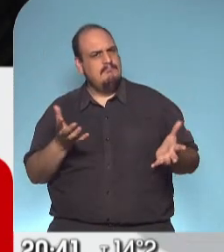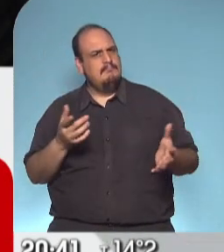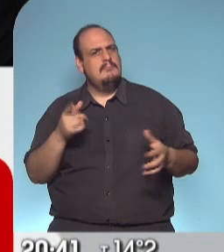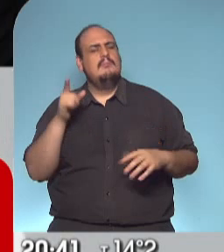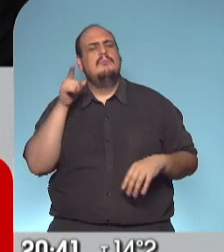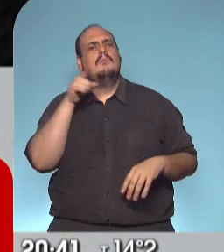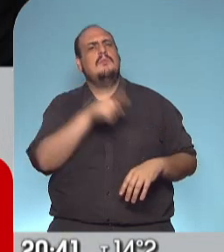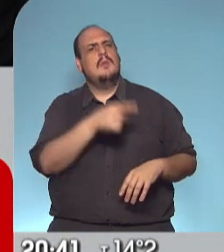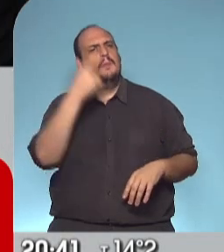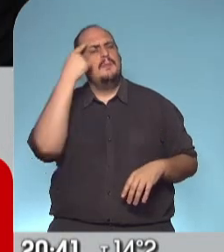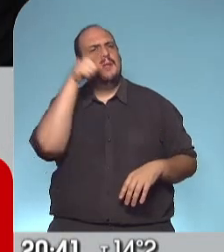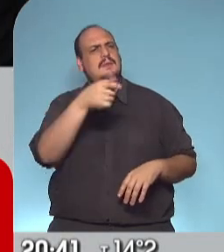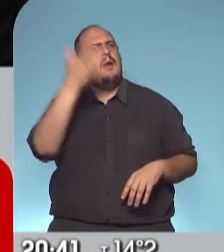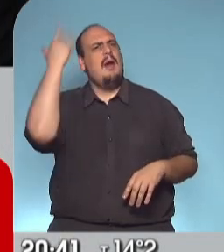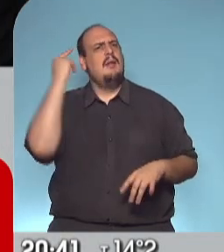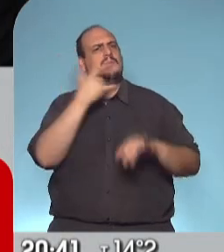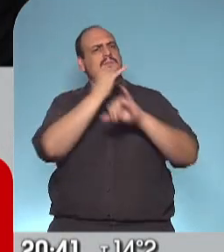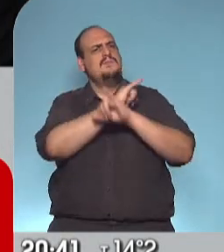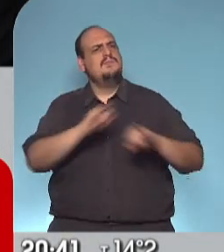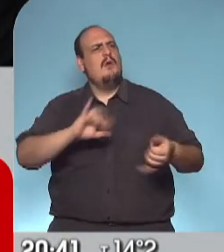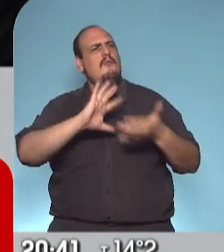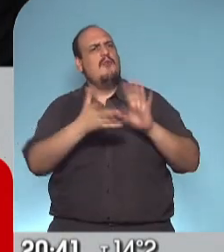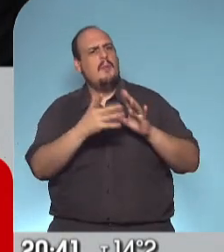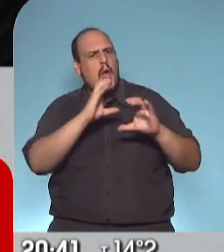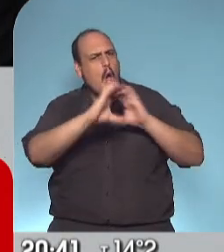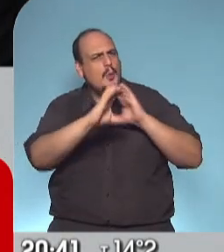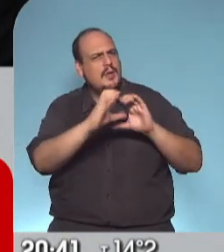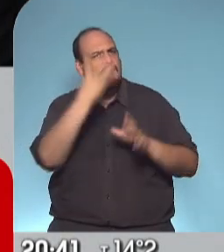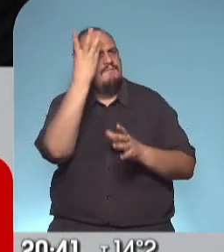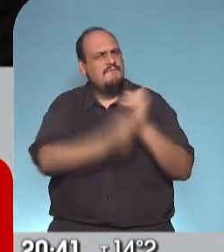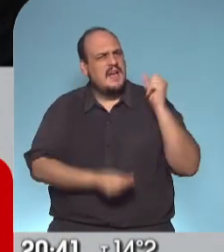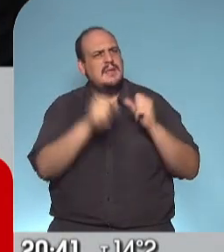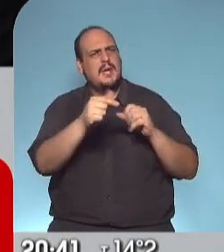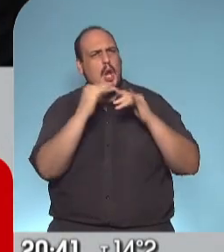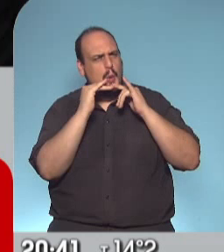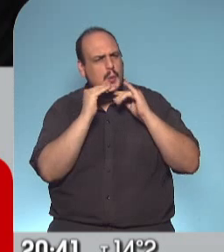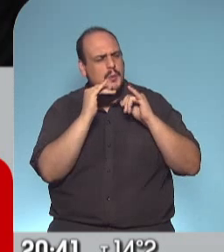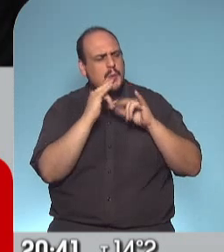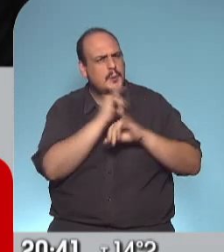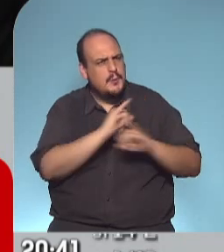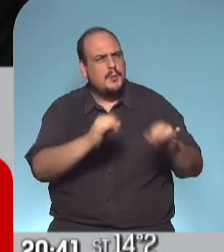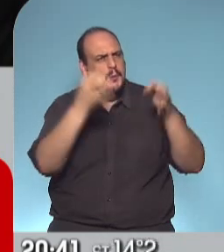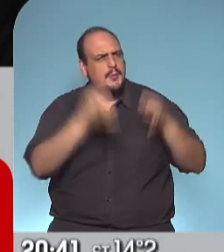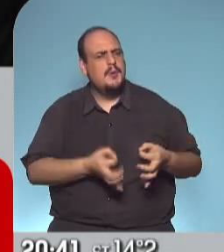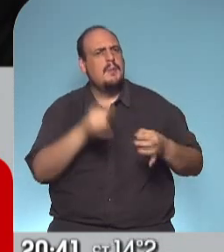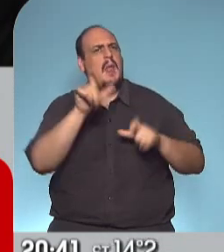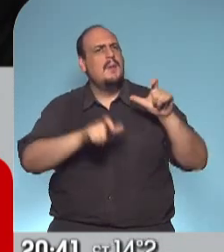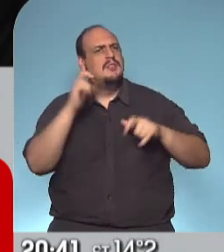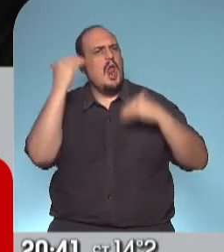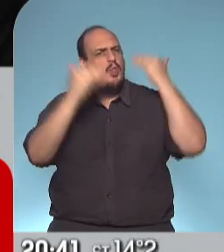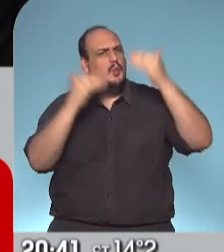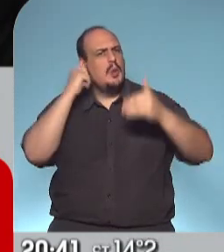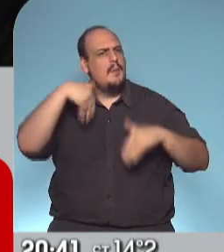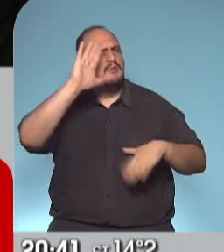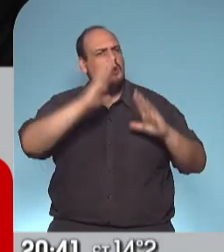mensaje en su momento se dio de una manera inadecuada y era el mensaje correcto, que los adultos mayores se queden todos en sus